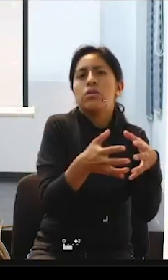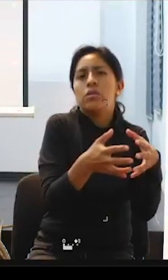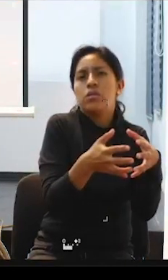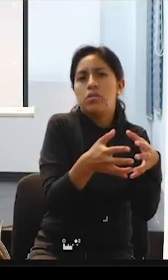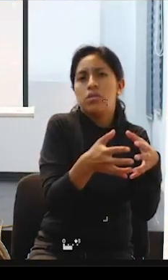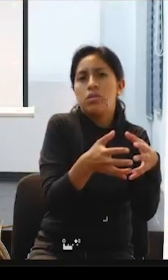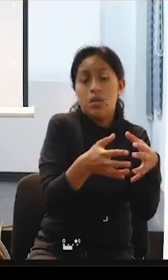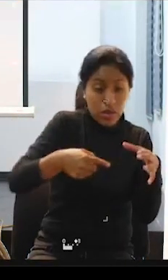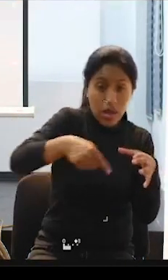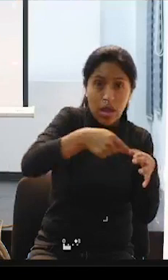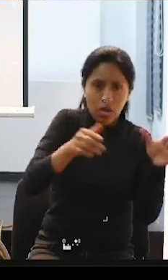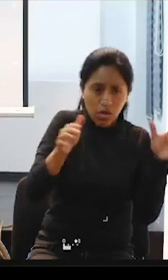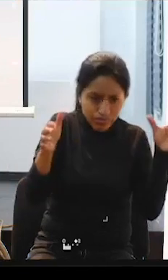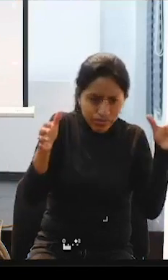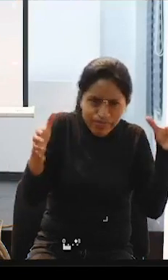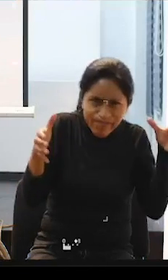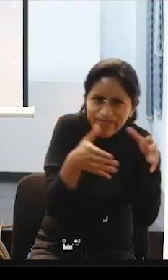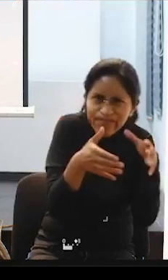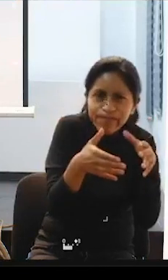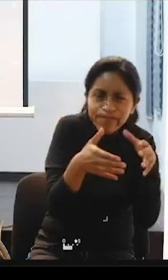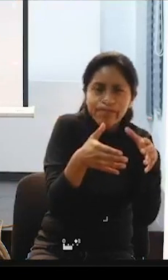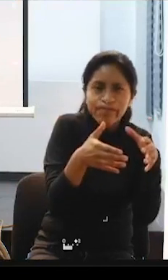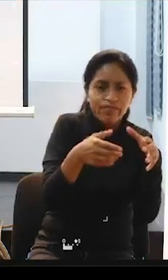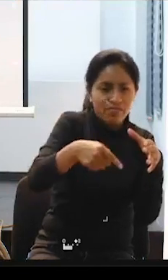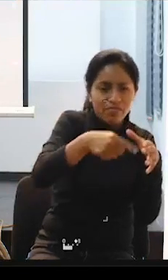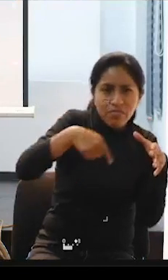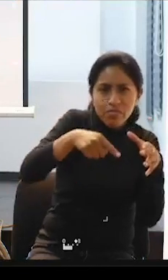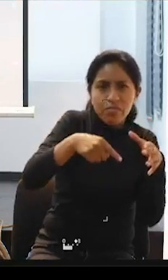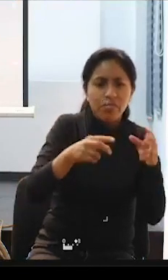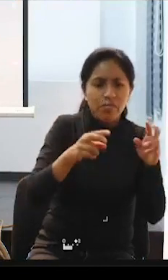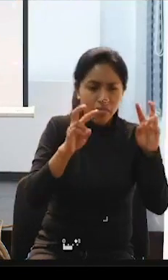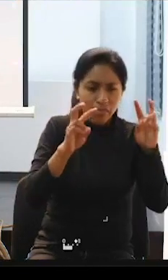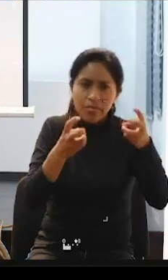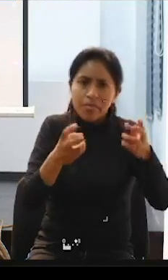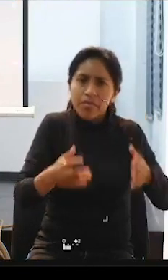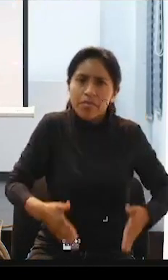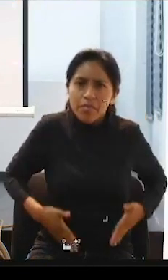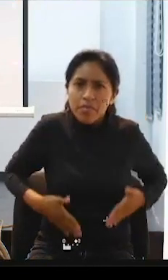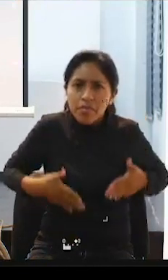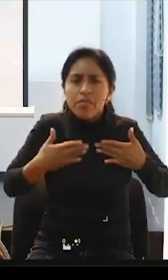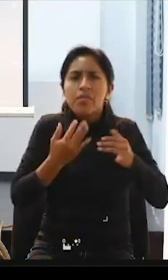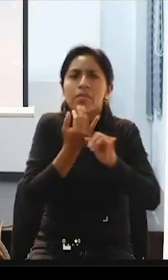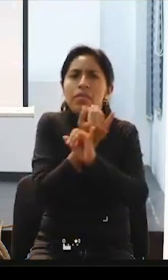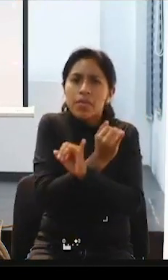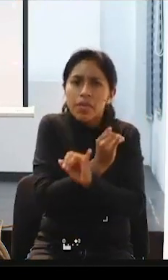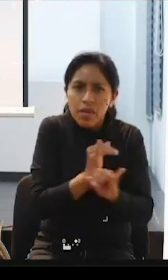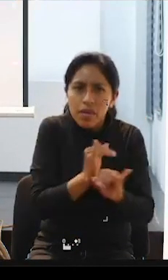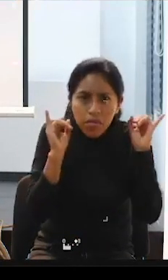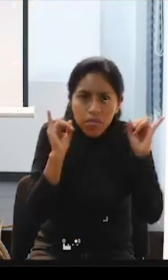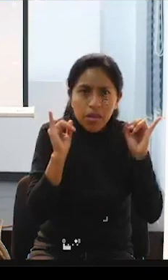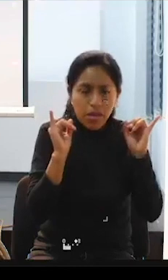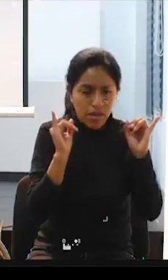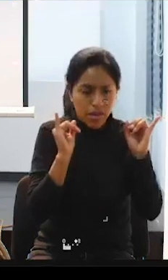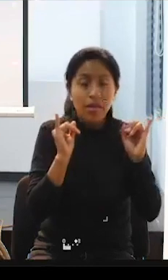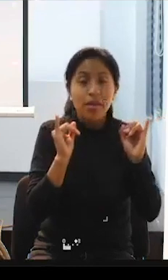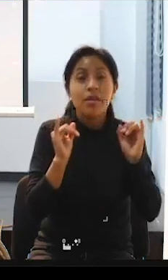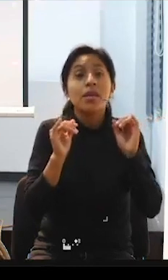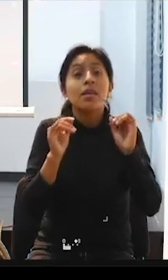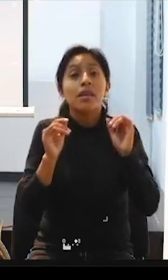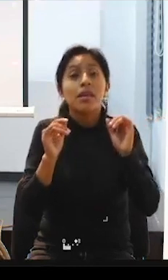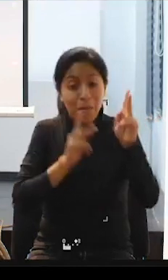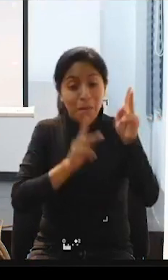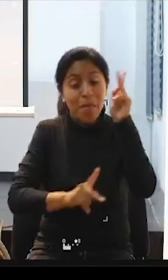Este encierro fue para que la ley de dependencia se tuviera en cuenta las personas con diversidad funcional